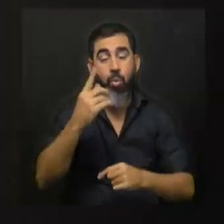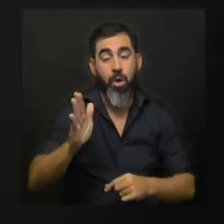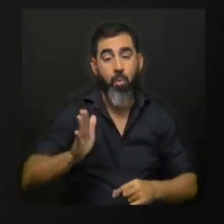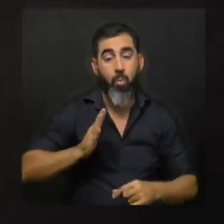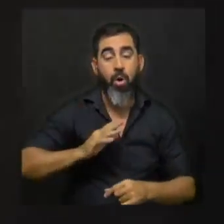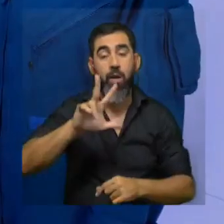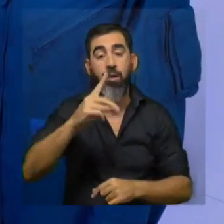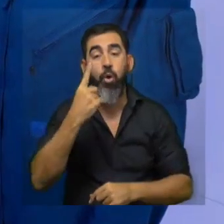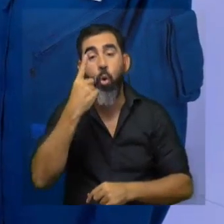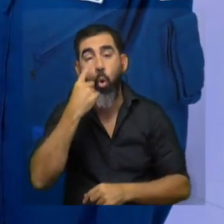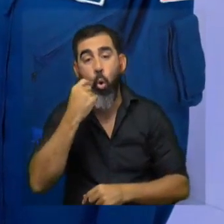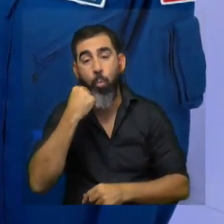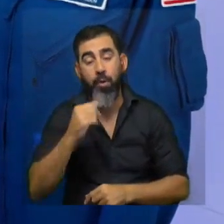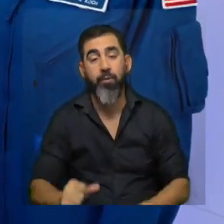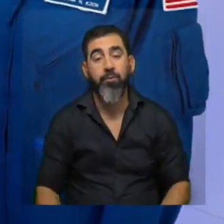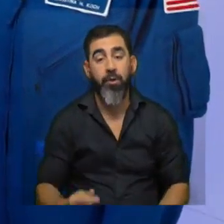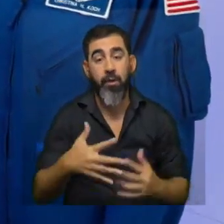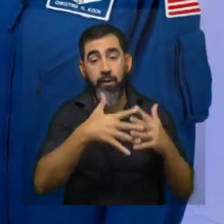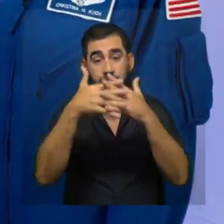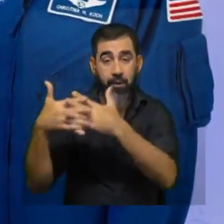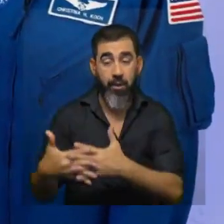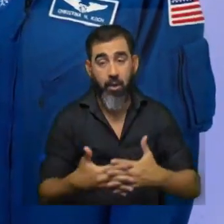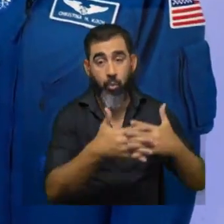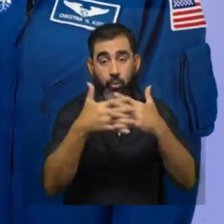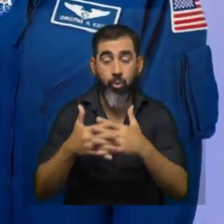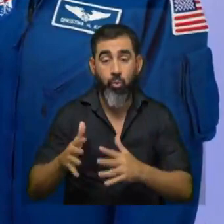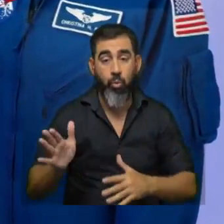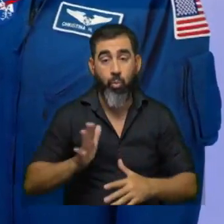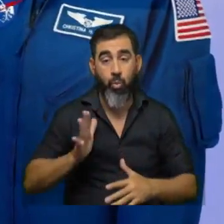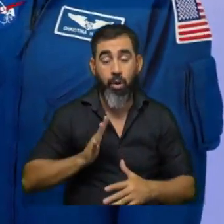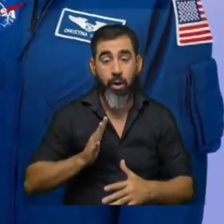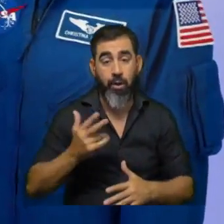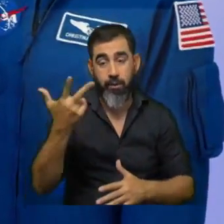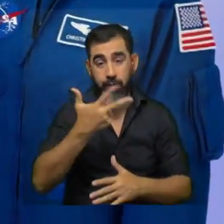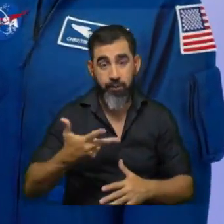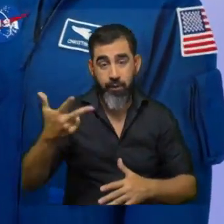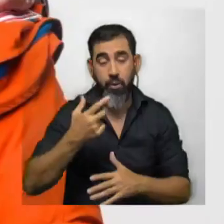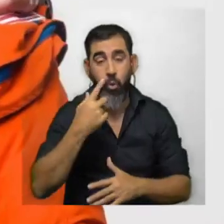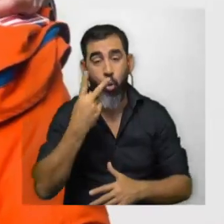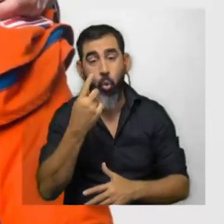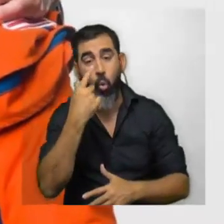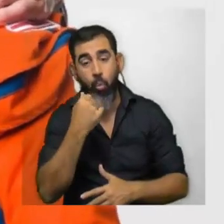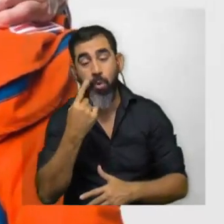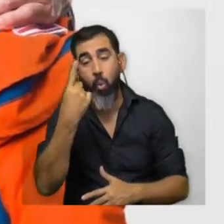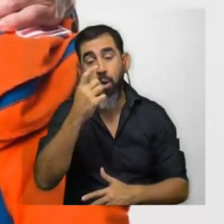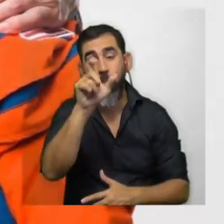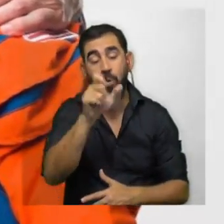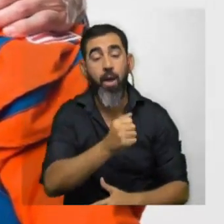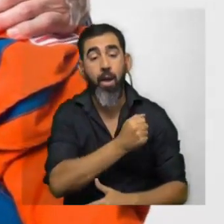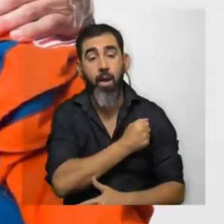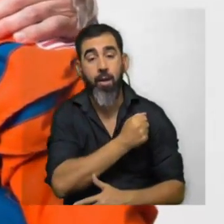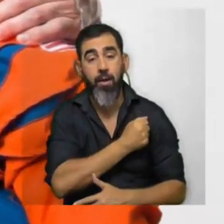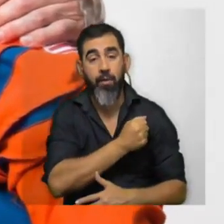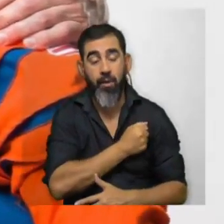y tres hombres. Los estadounidenses Cristina Koch, Víctor Glover y Wright Weisman y el canadiense Jeremy